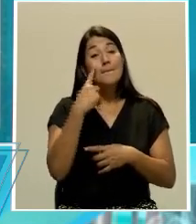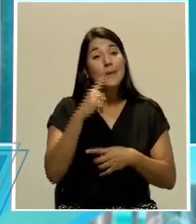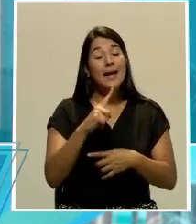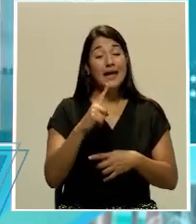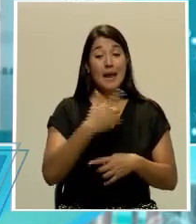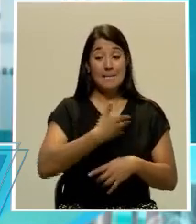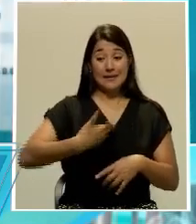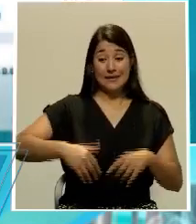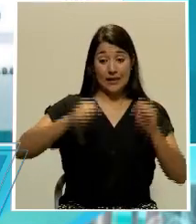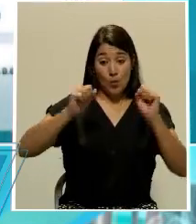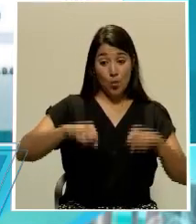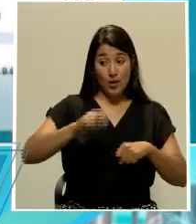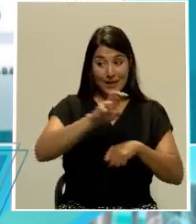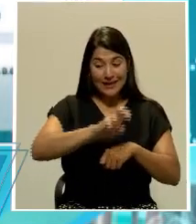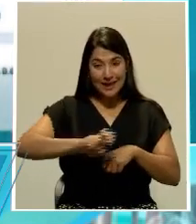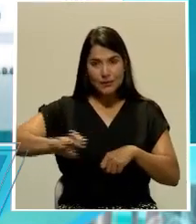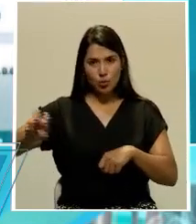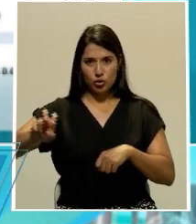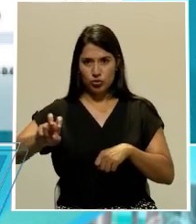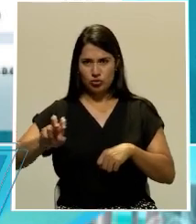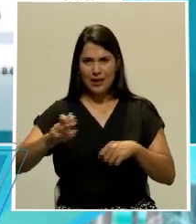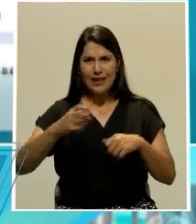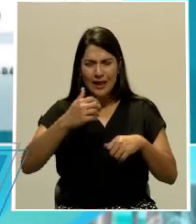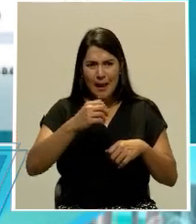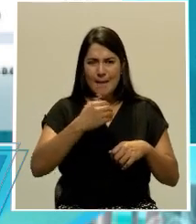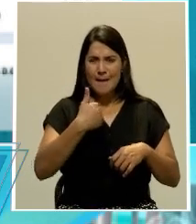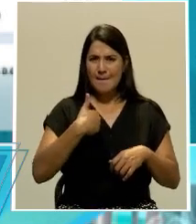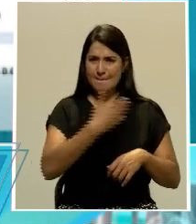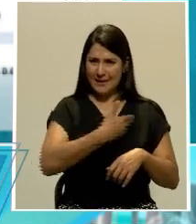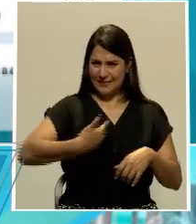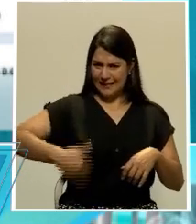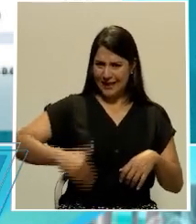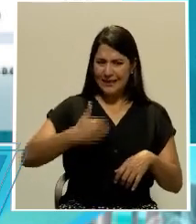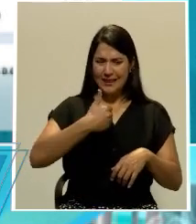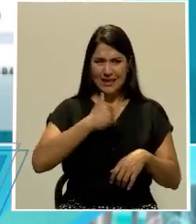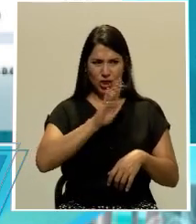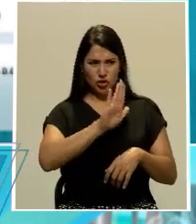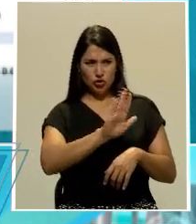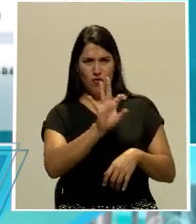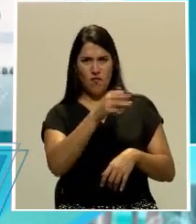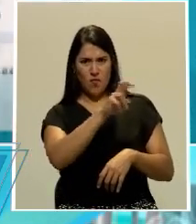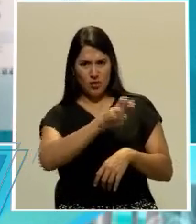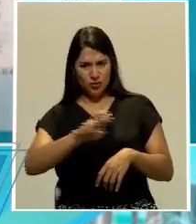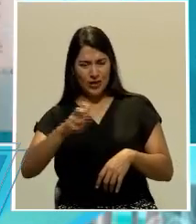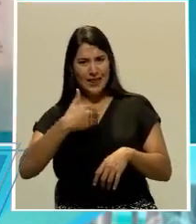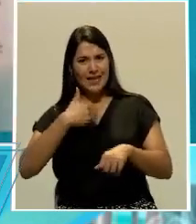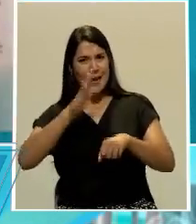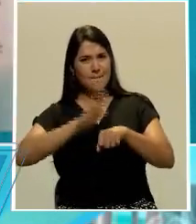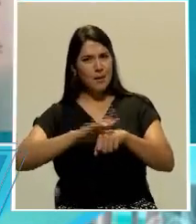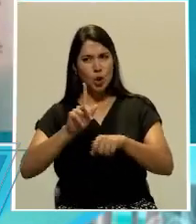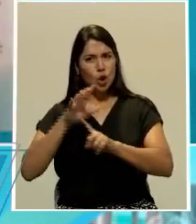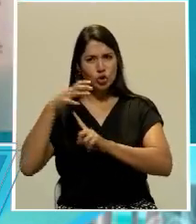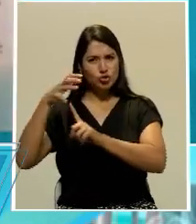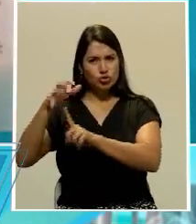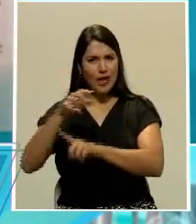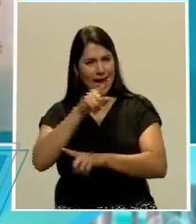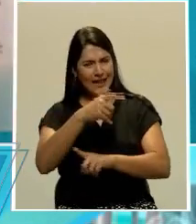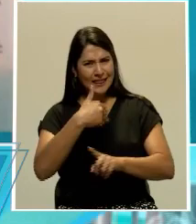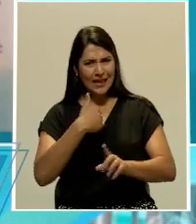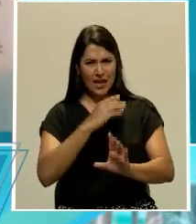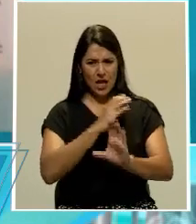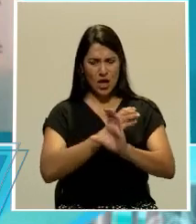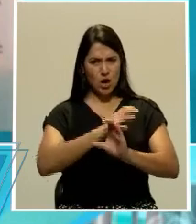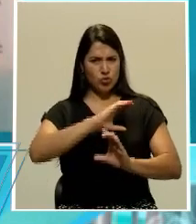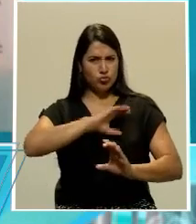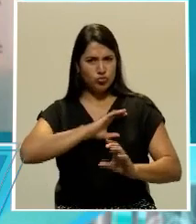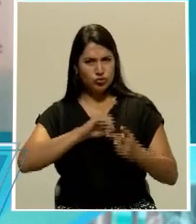transporte para el presidente de la república, que no son el helicóptero, tiene su medio de transporte, que está autorizado, tiene sus guardaespaldas, tiene